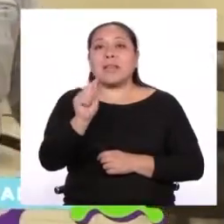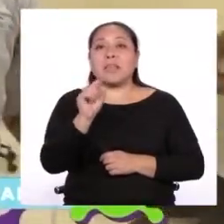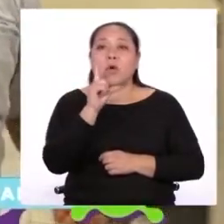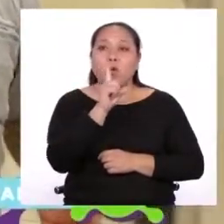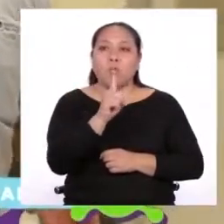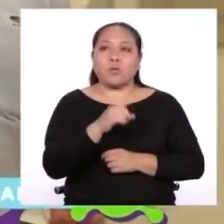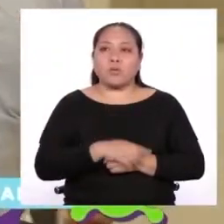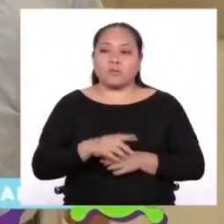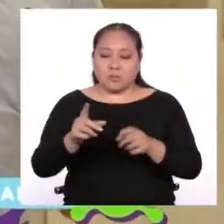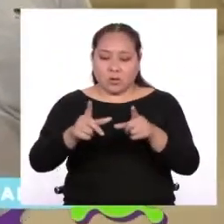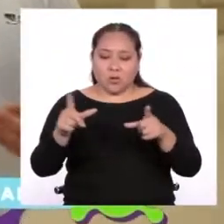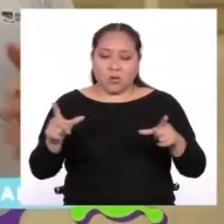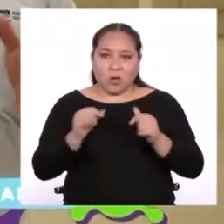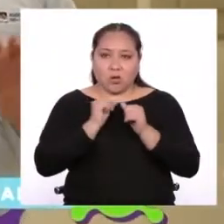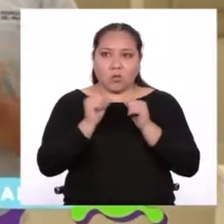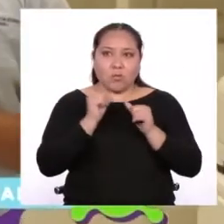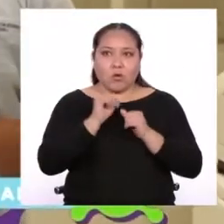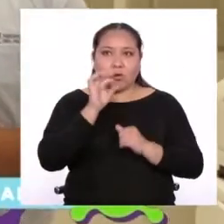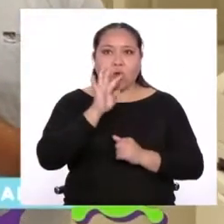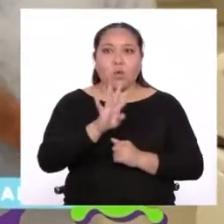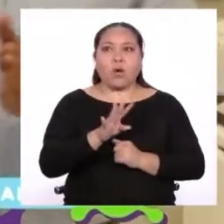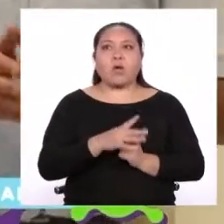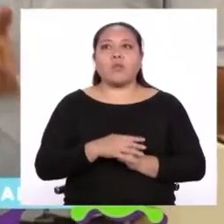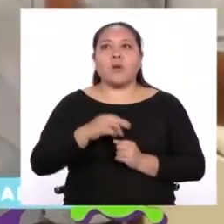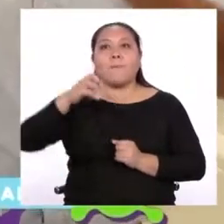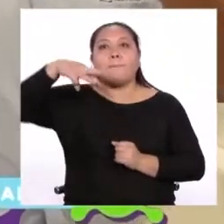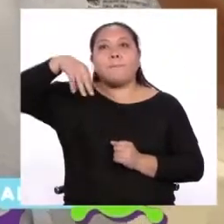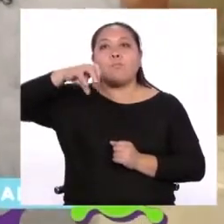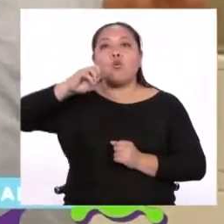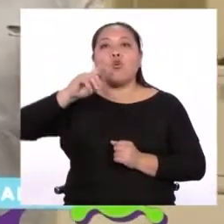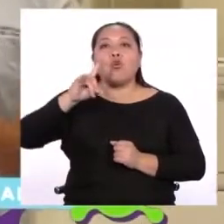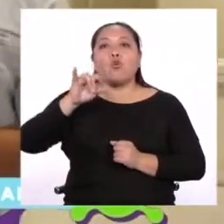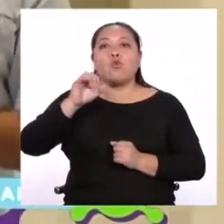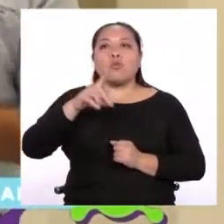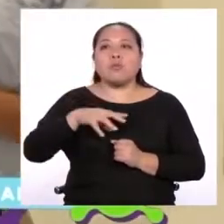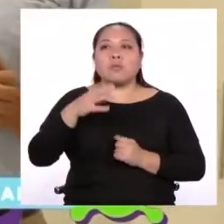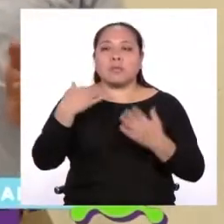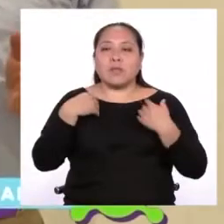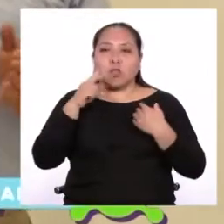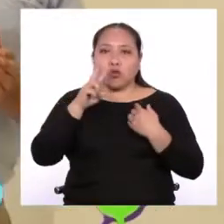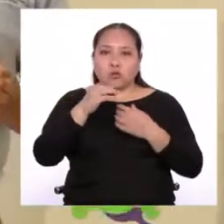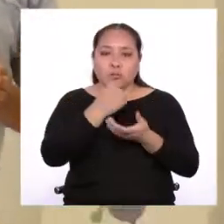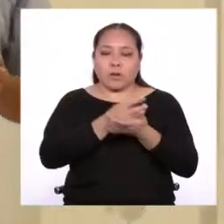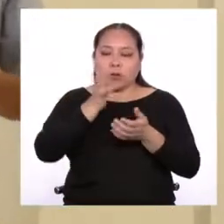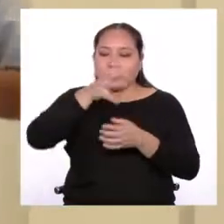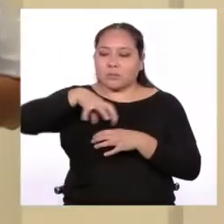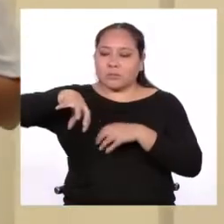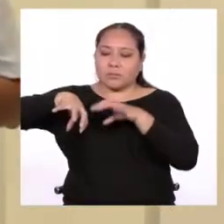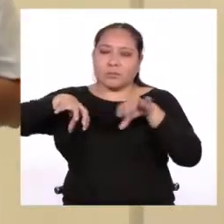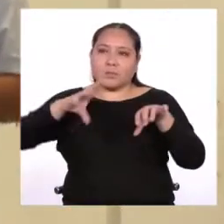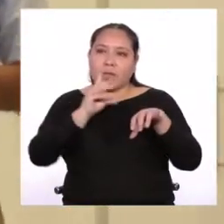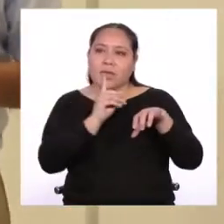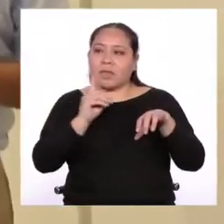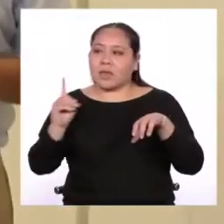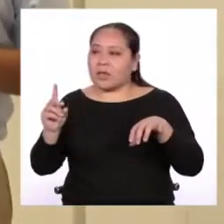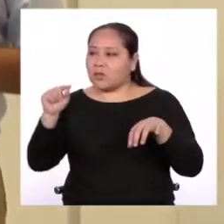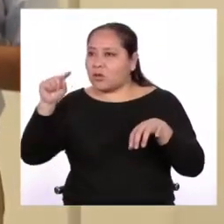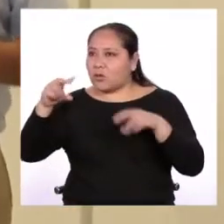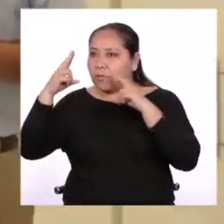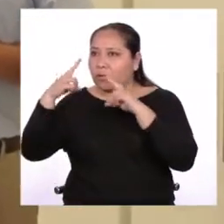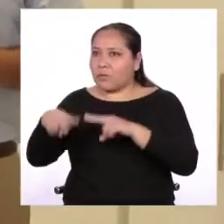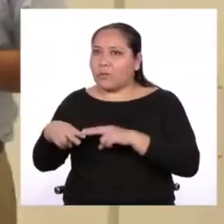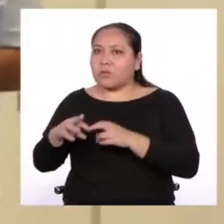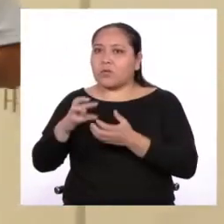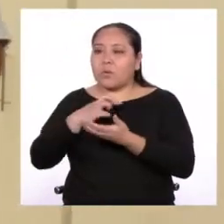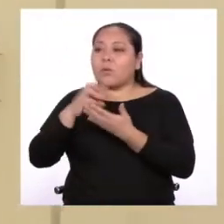en el módulo 4, que está compuesta por dos áreas. Al lado derecho podemos ver el área donde se